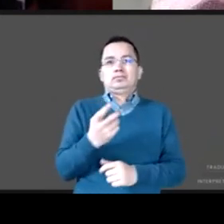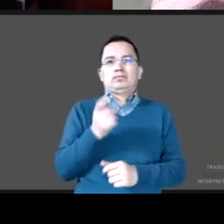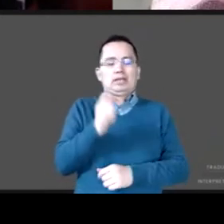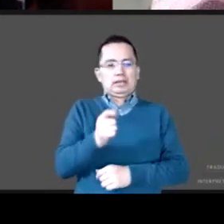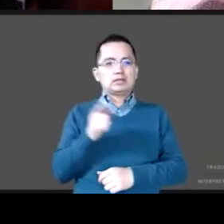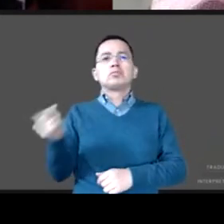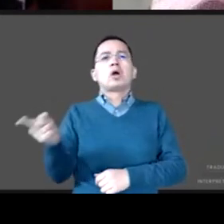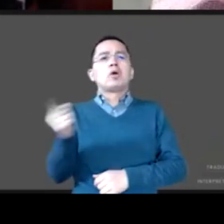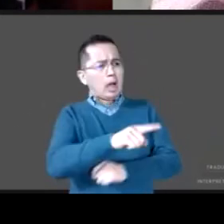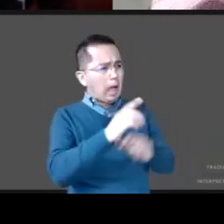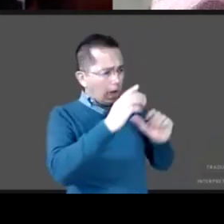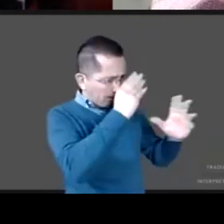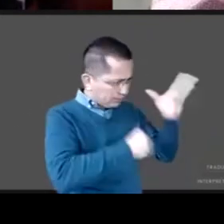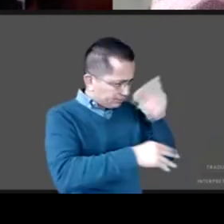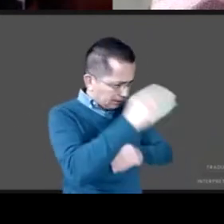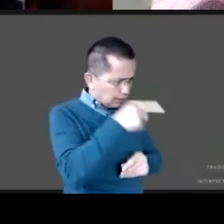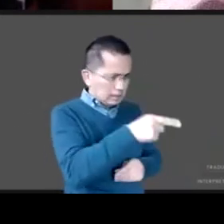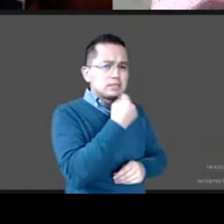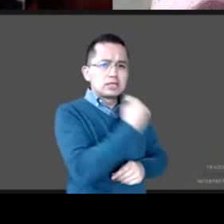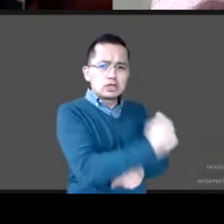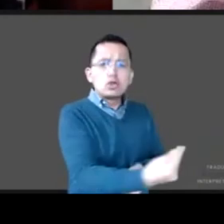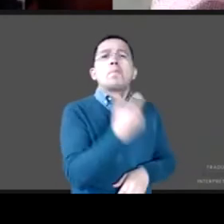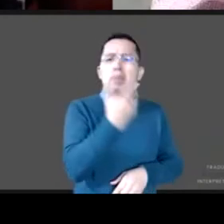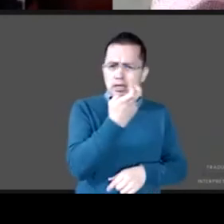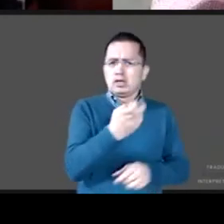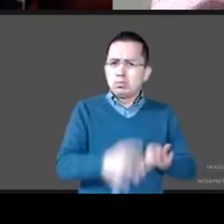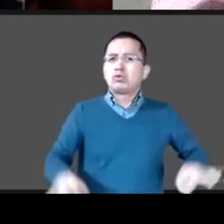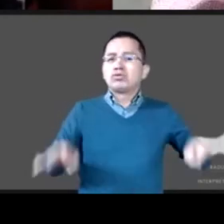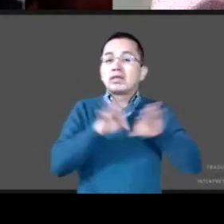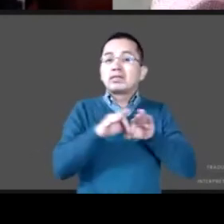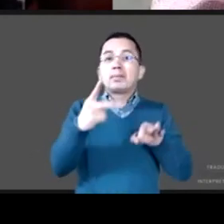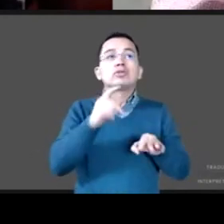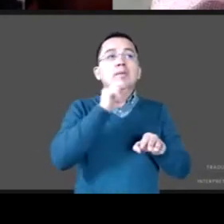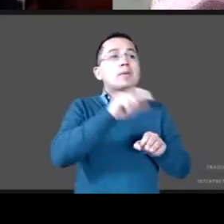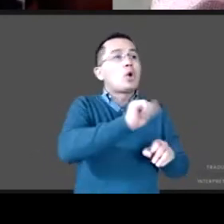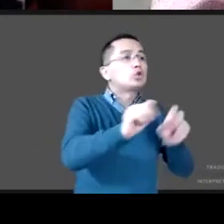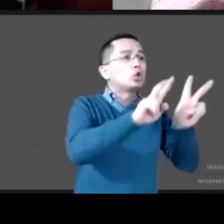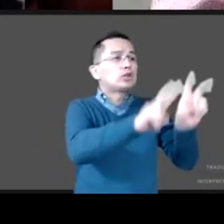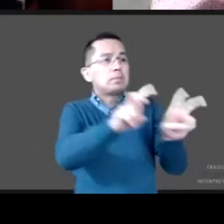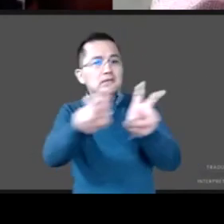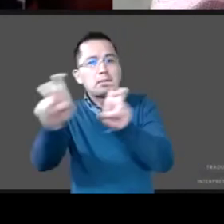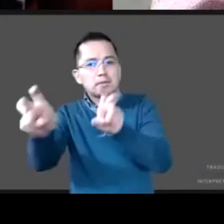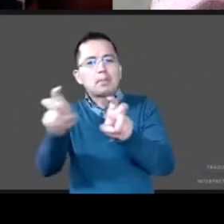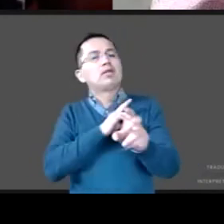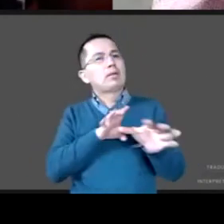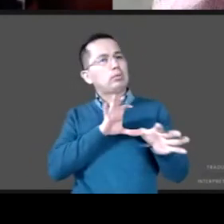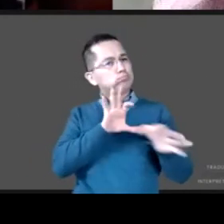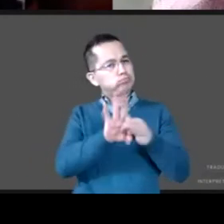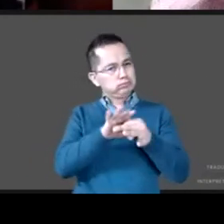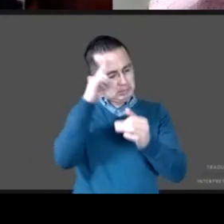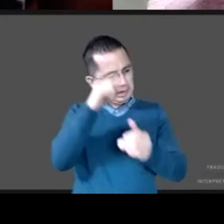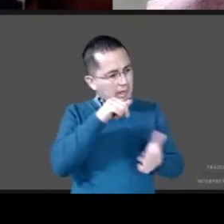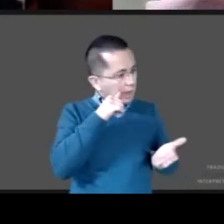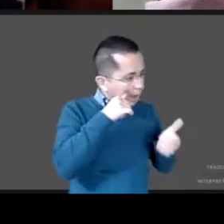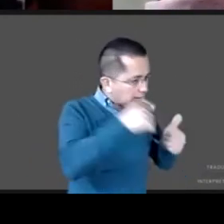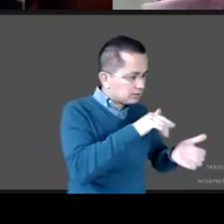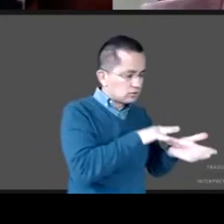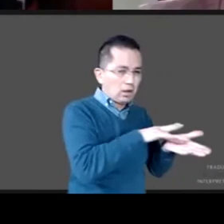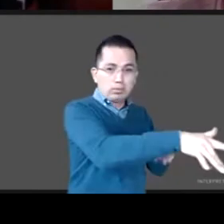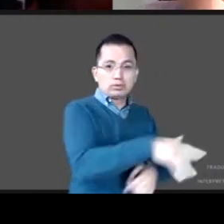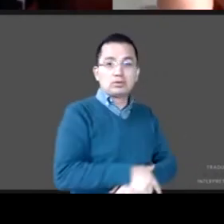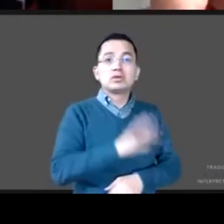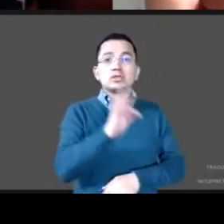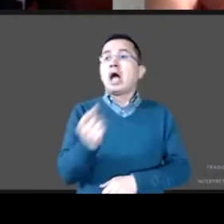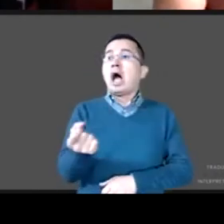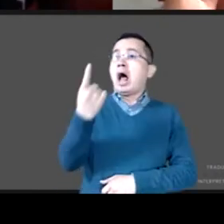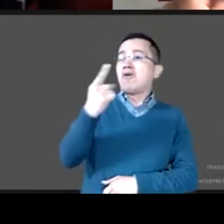y habría que articularlo y todo lo que hacemos o no hacemos afecta el derecho o vulnera el derecho de los niños y